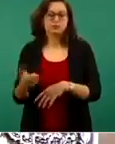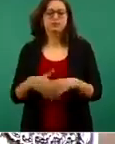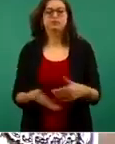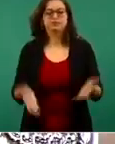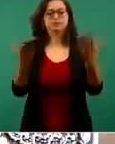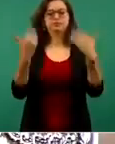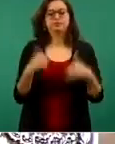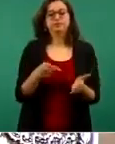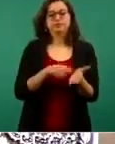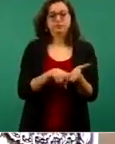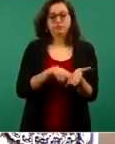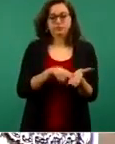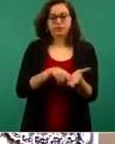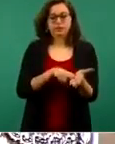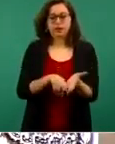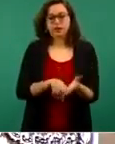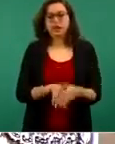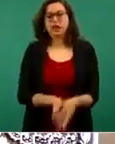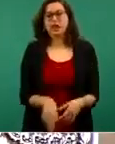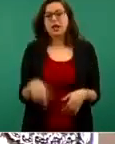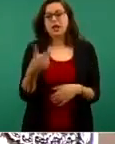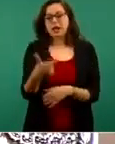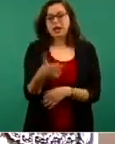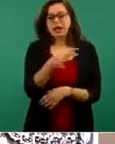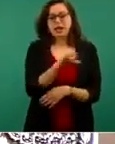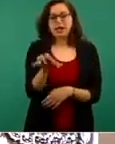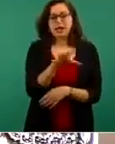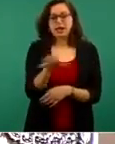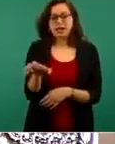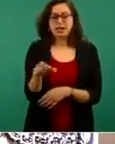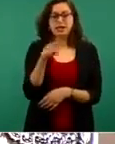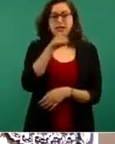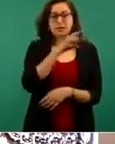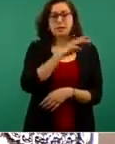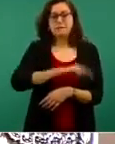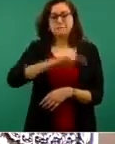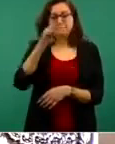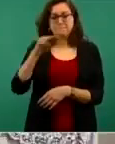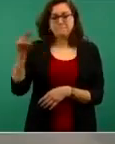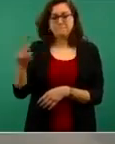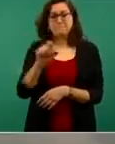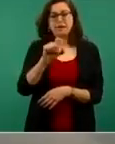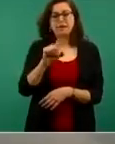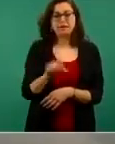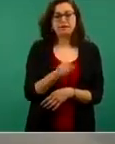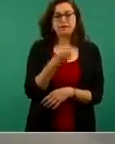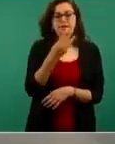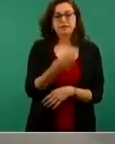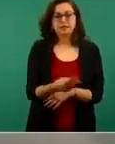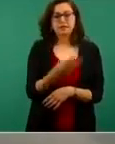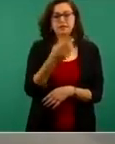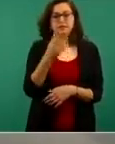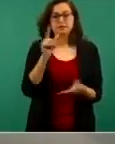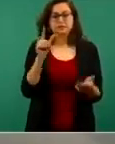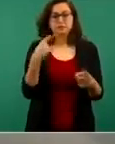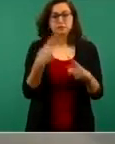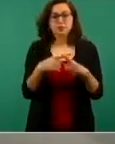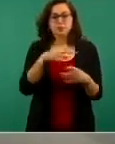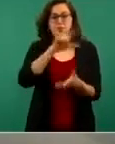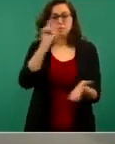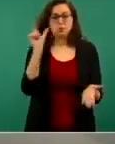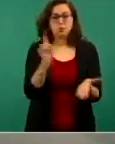500 en Mujica, Michoacán, lo tiene a 23 pesos por litro, con un margen de 3 pesos 27